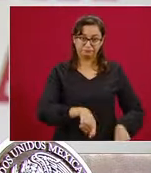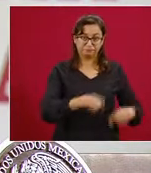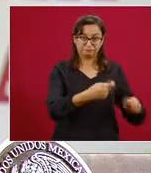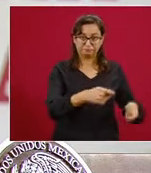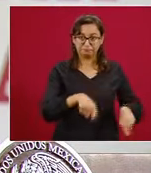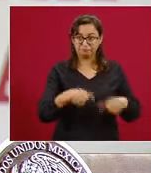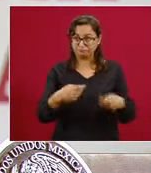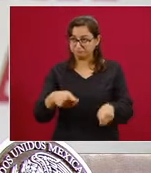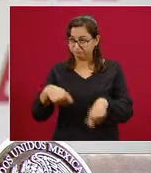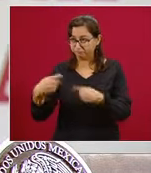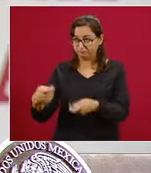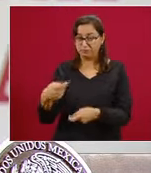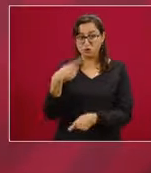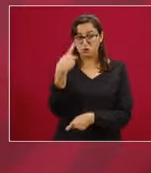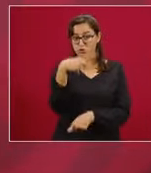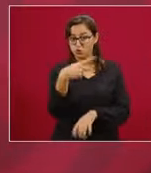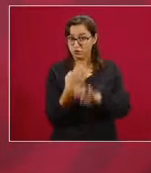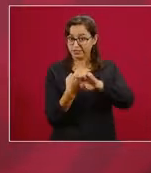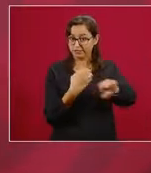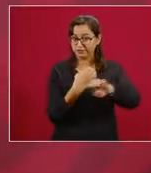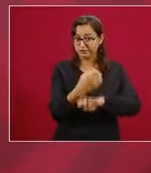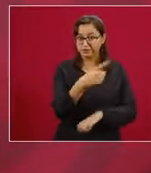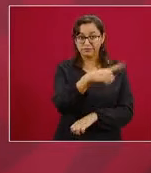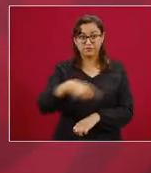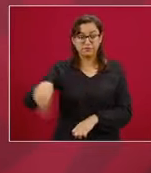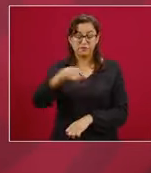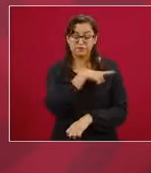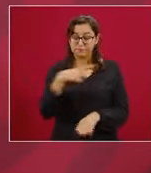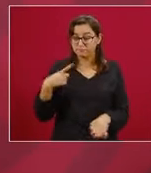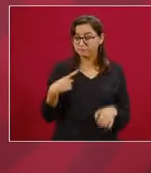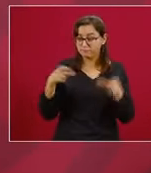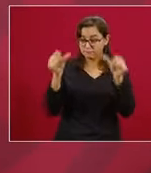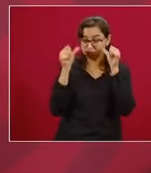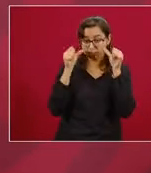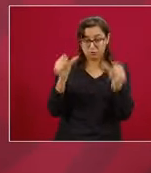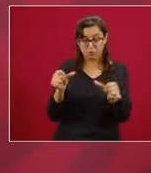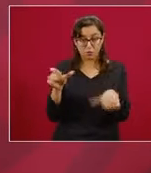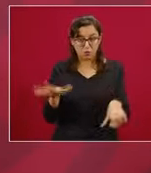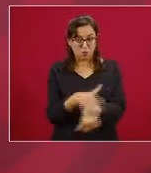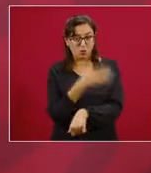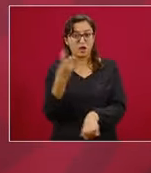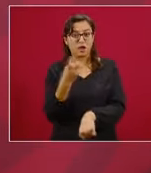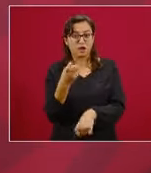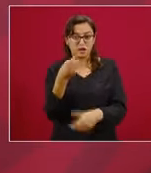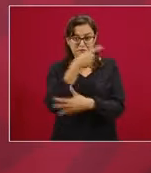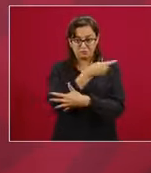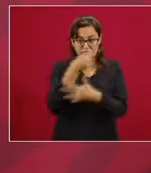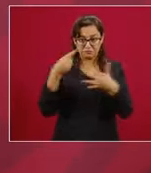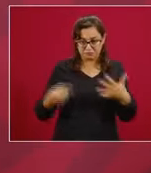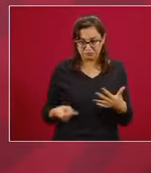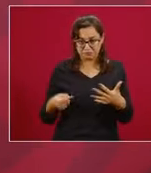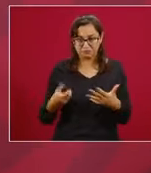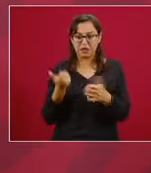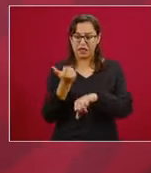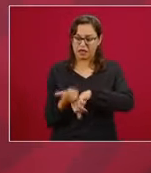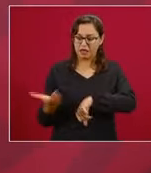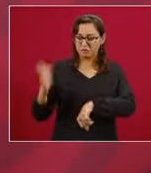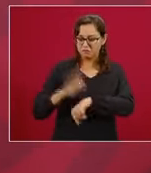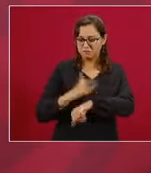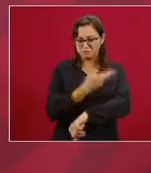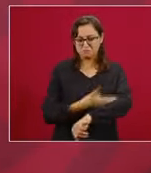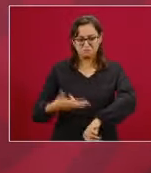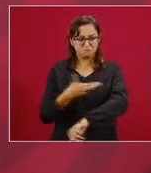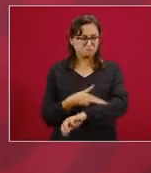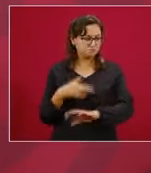prevención en sus entidades federativas. Estas acciones de prevención son fundamentalmente a través de acciones administrativas,